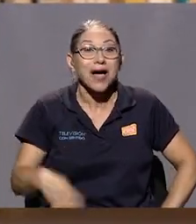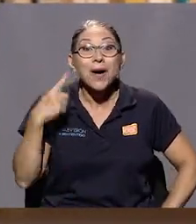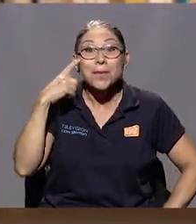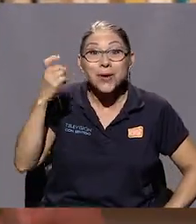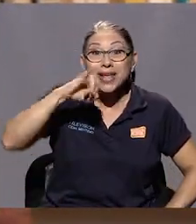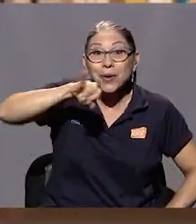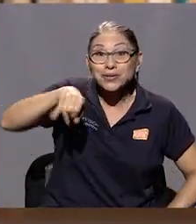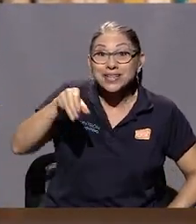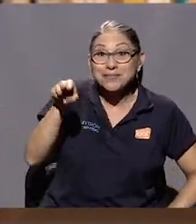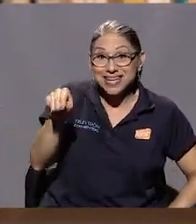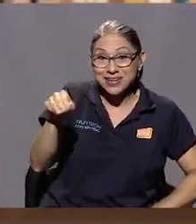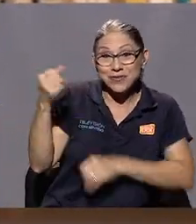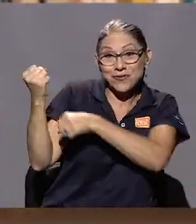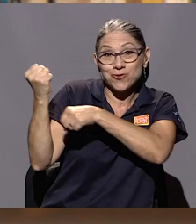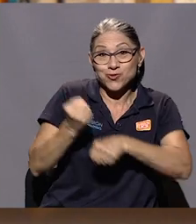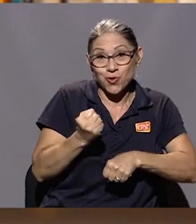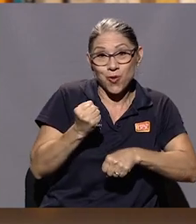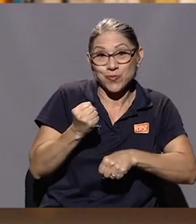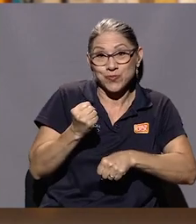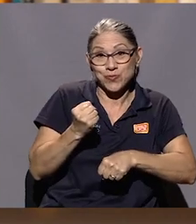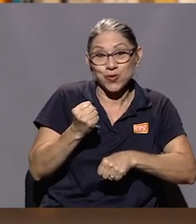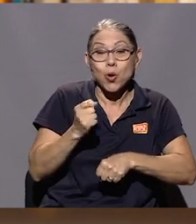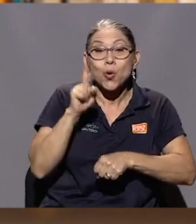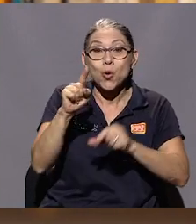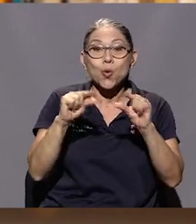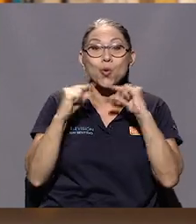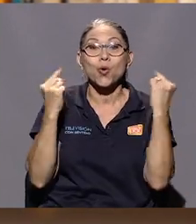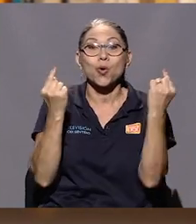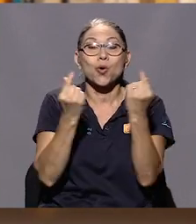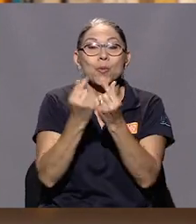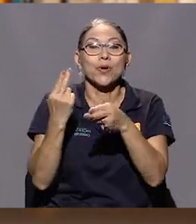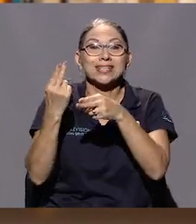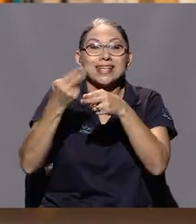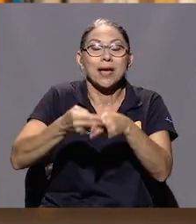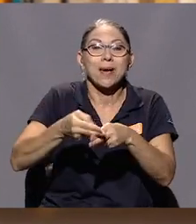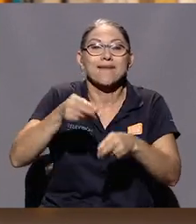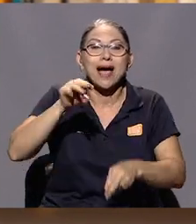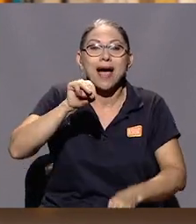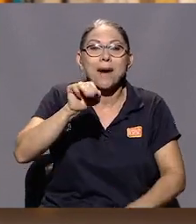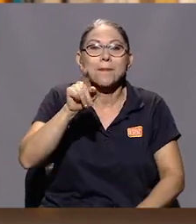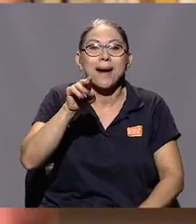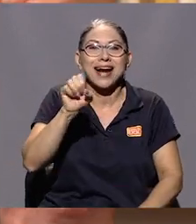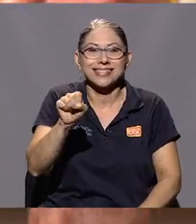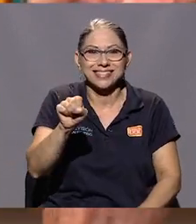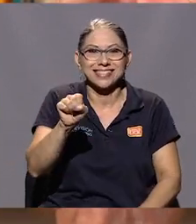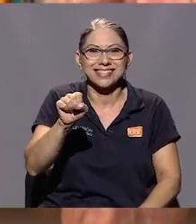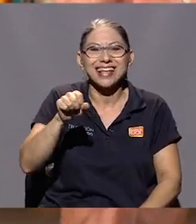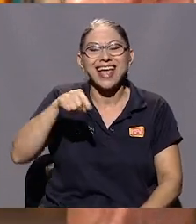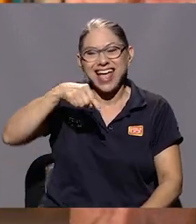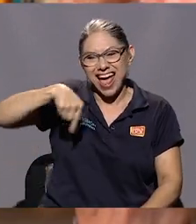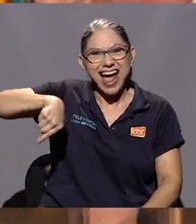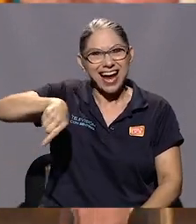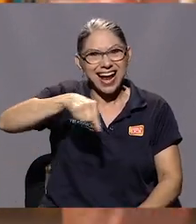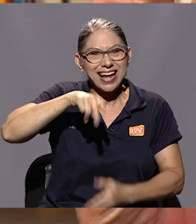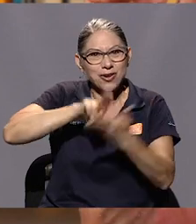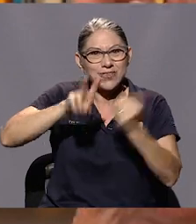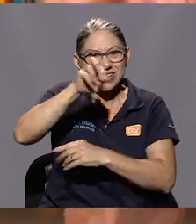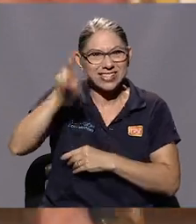que estaba hablando no sé dónde, porque José fundó en la Universidad de Costa Rica un grupo que se llamaba Mars. Se debe haber